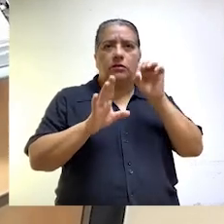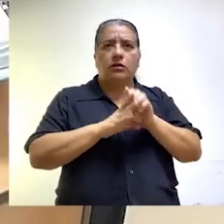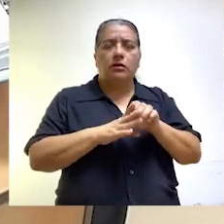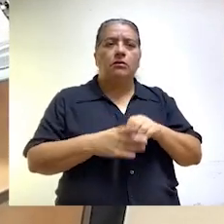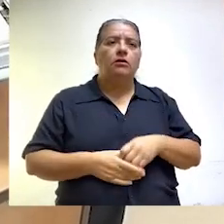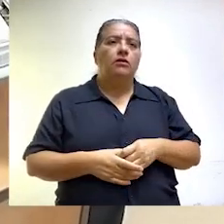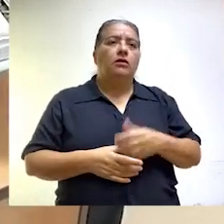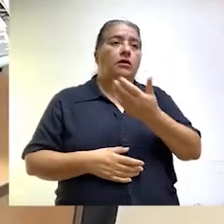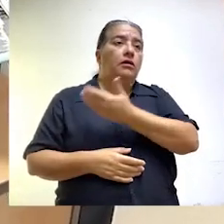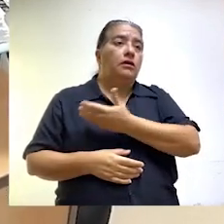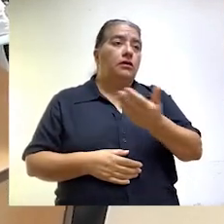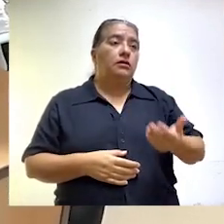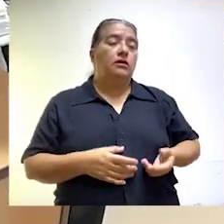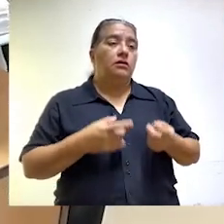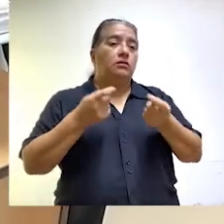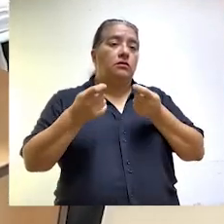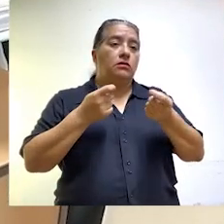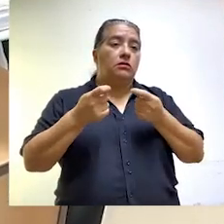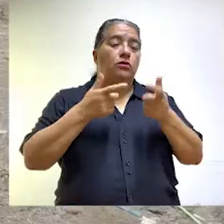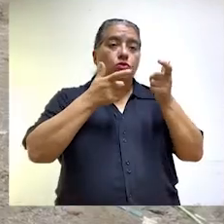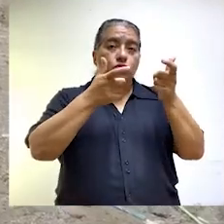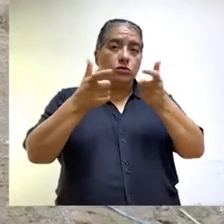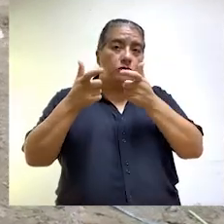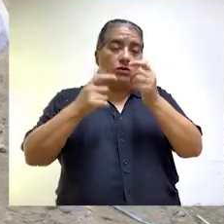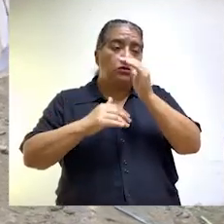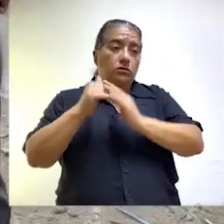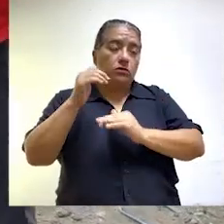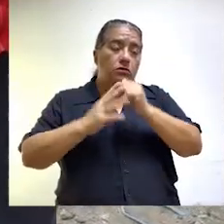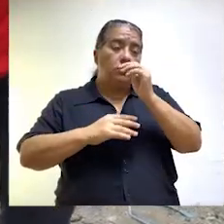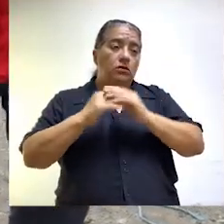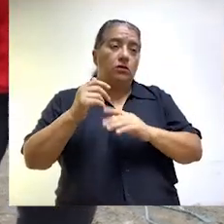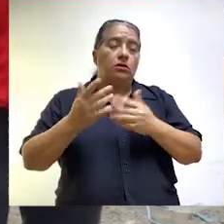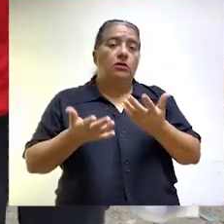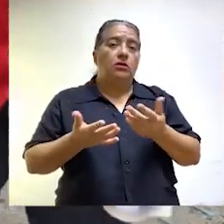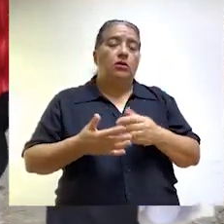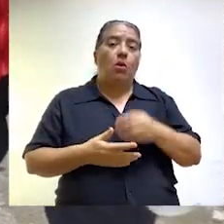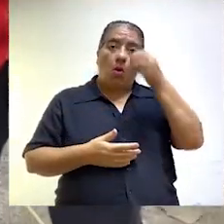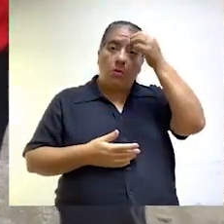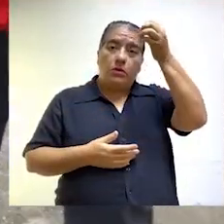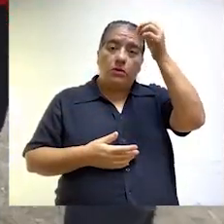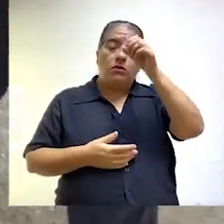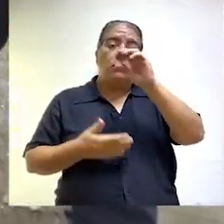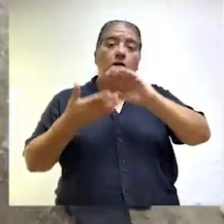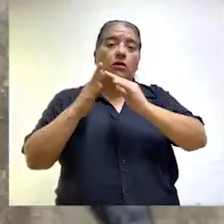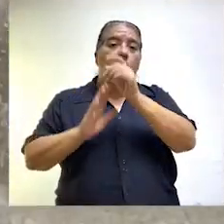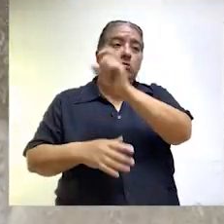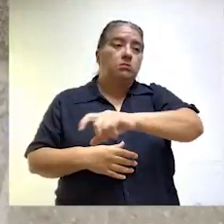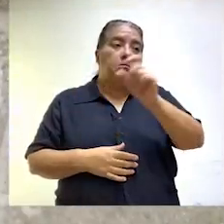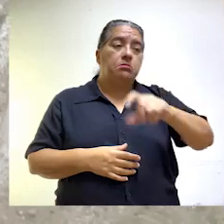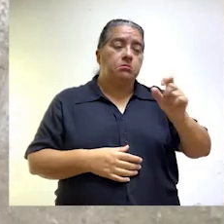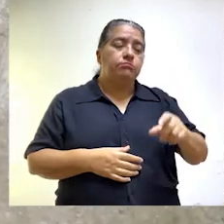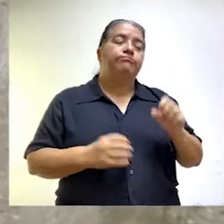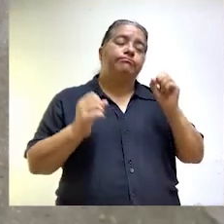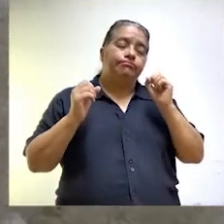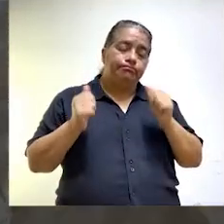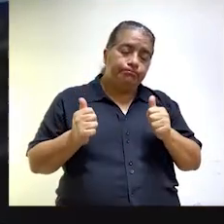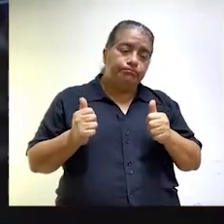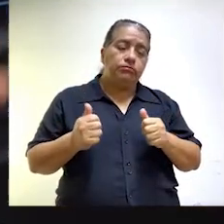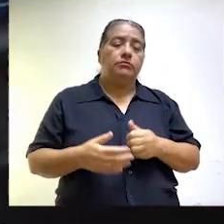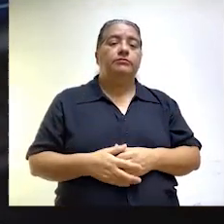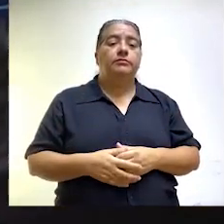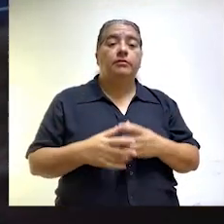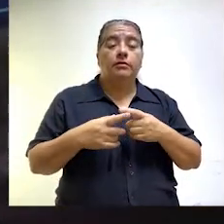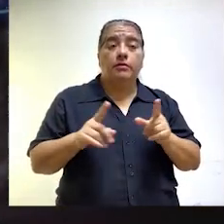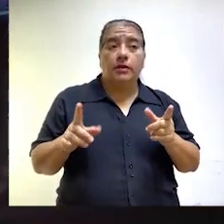propio, por ejemplo, del gestor público, desde el lado de los supervisores de obra, desde el lado de la opinión pública en general, ¿cierto? Pero eso,